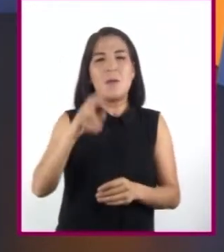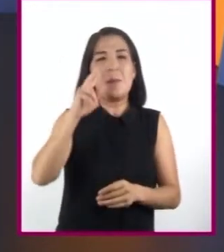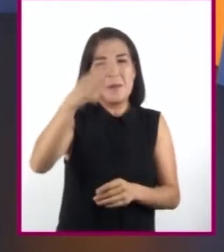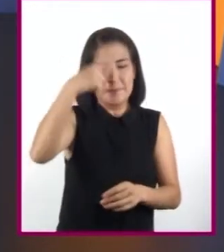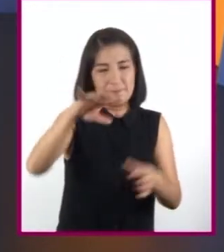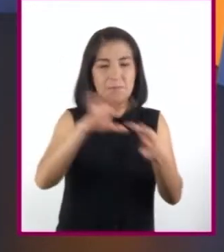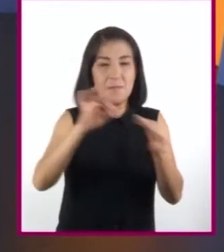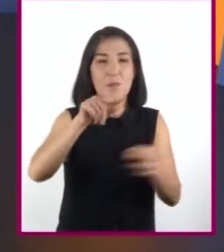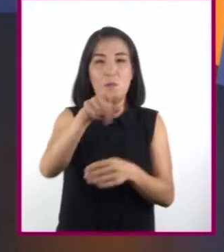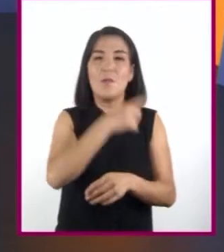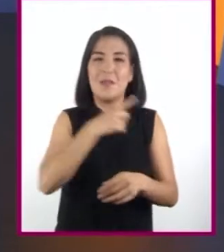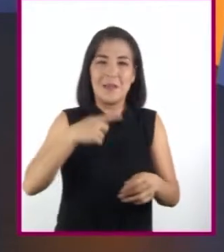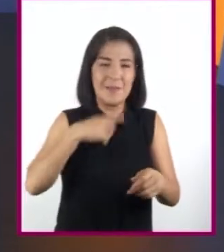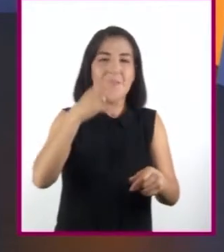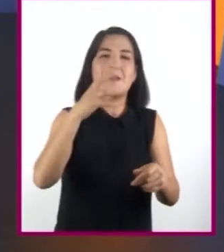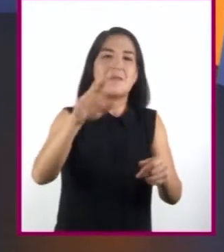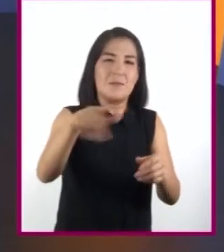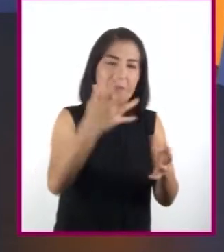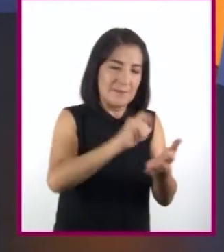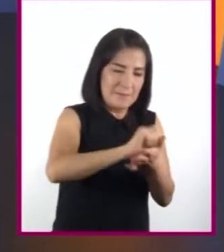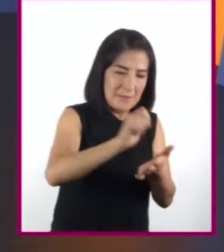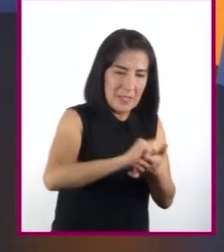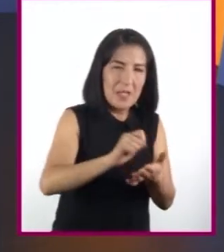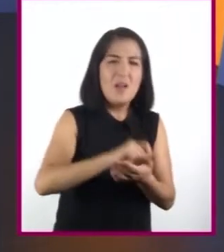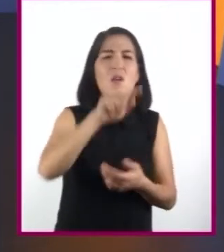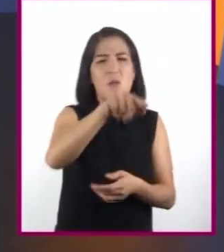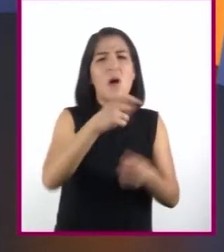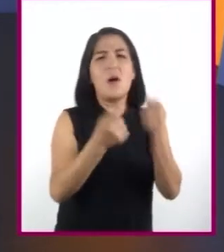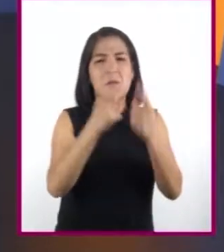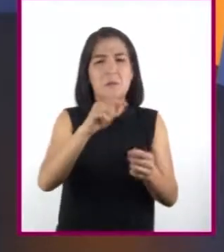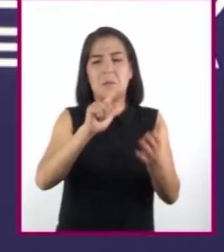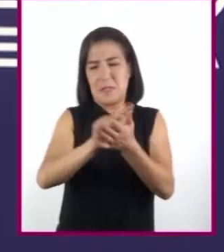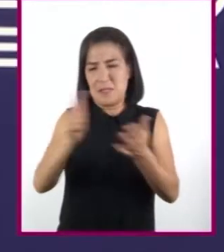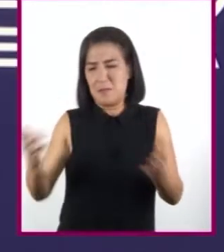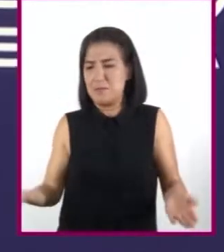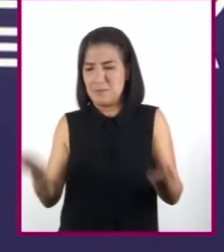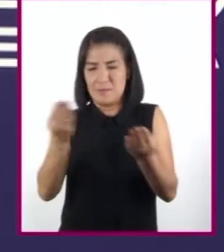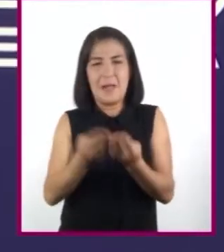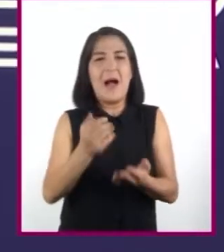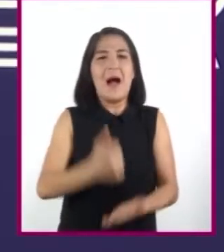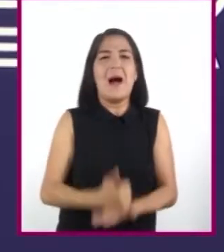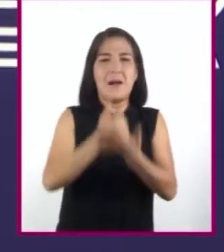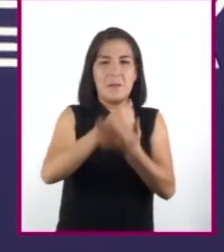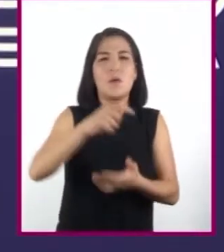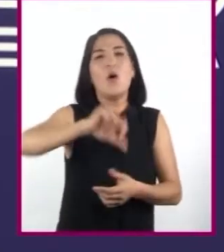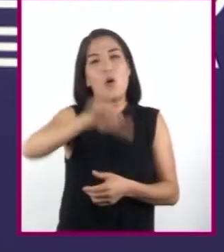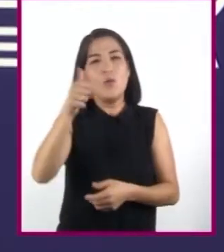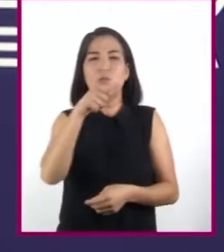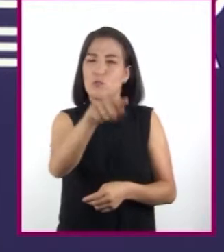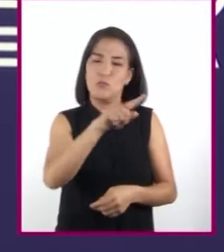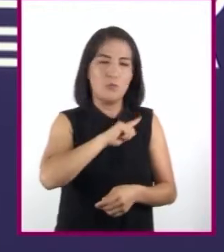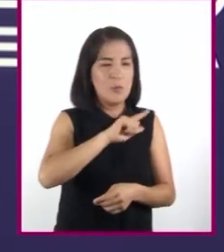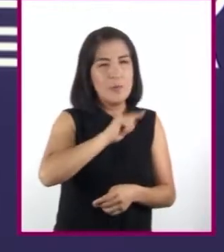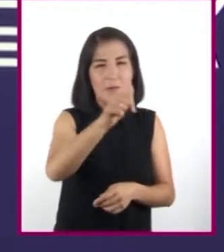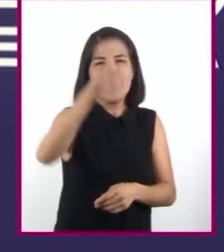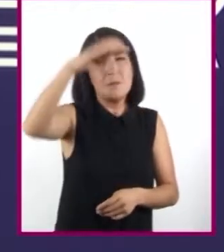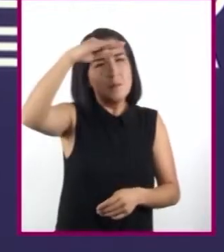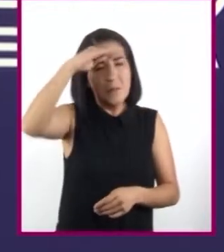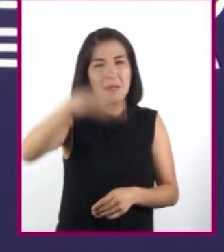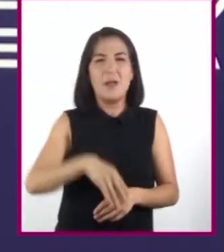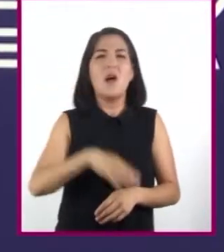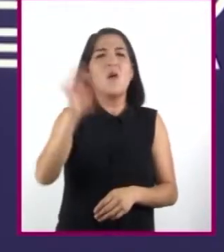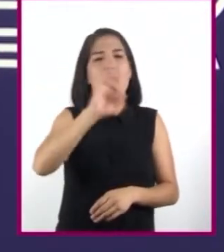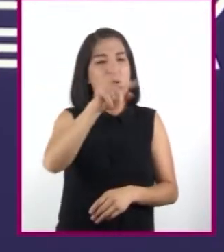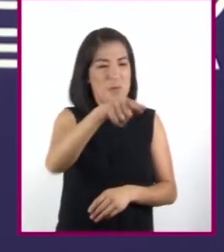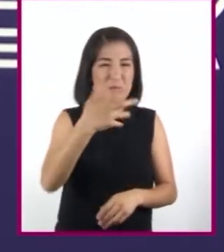que deberán resolver. Algunos los podrán solucionar con ayuda de su libro de texto, y otros al reflexionar en torno a ellos. Si por